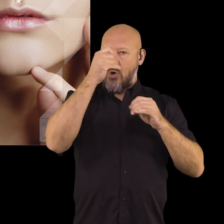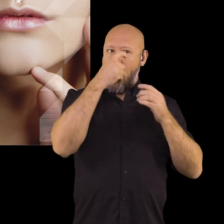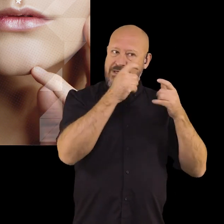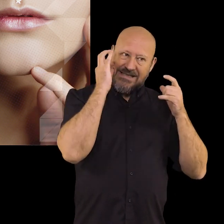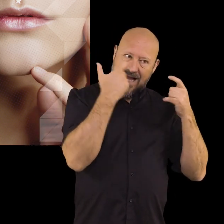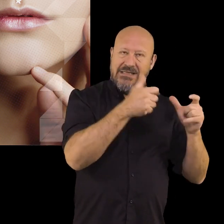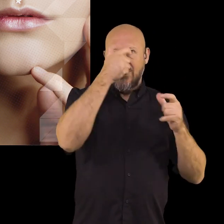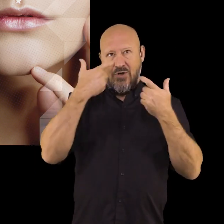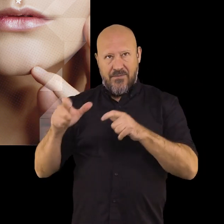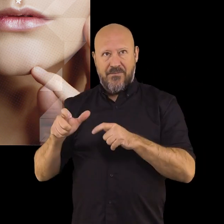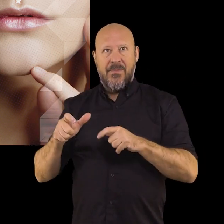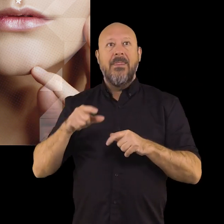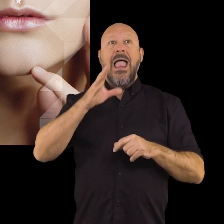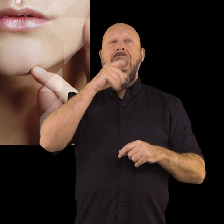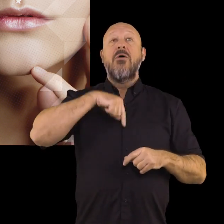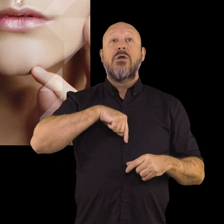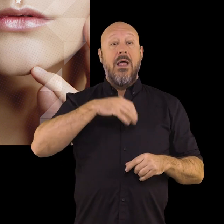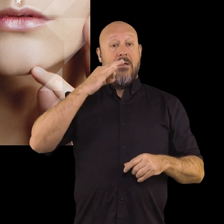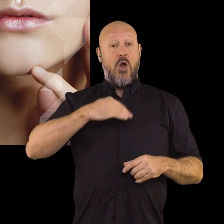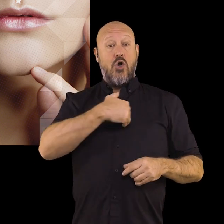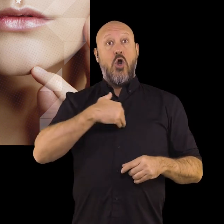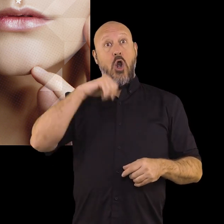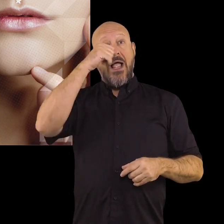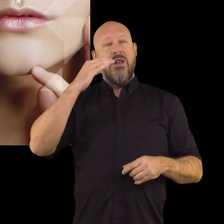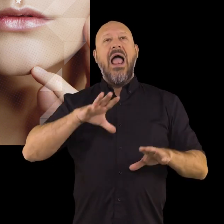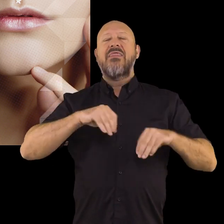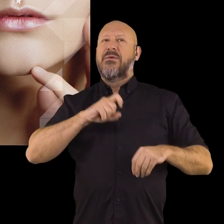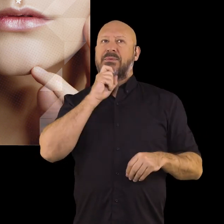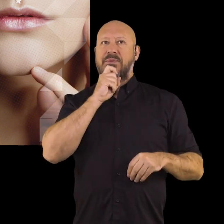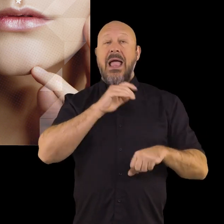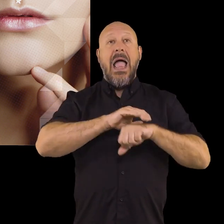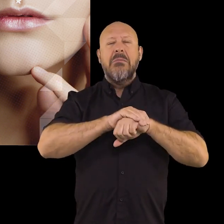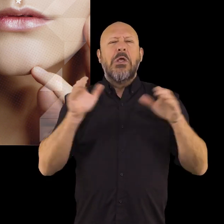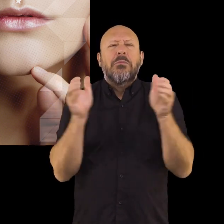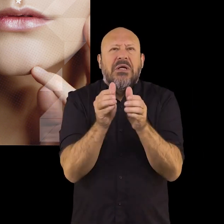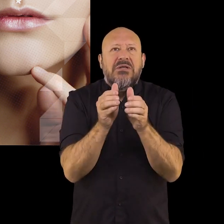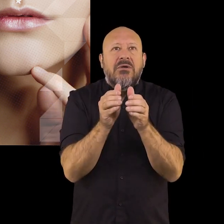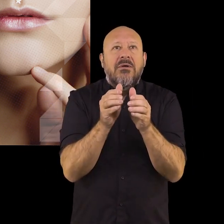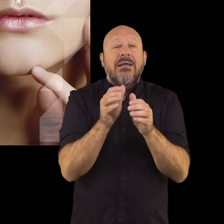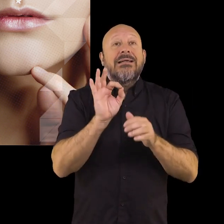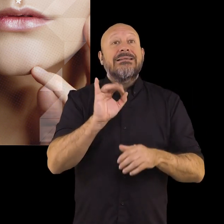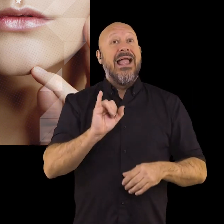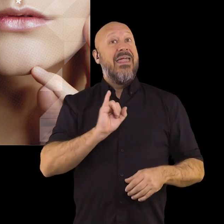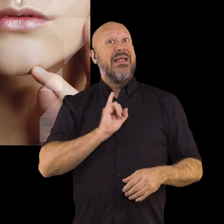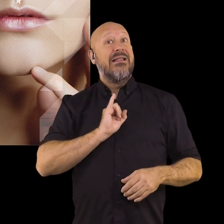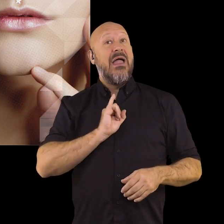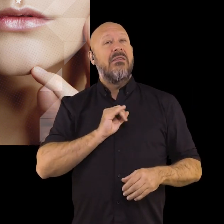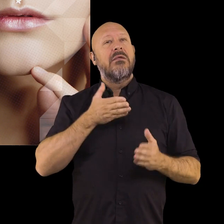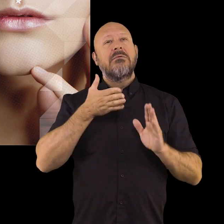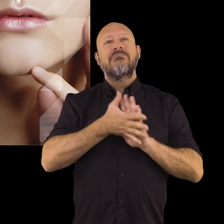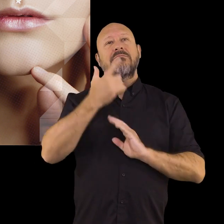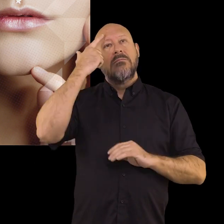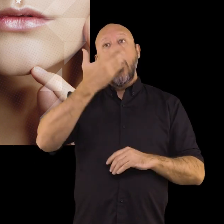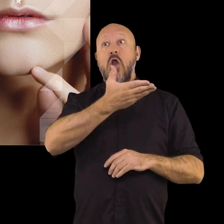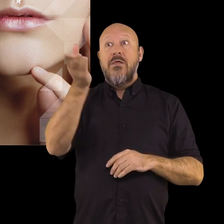grupo hay presiones para adoptar el rol de género. Las amistades son muy reducidas y la identidad se